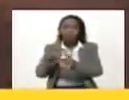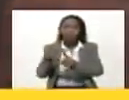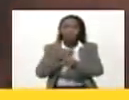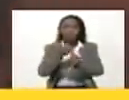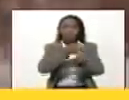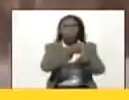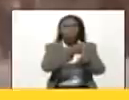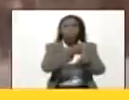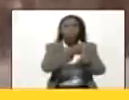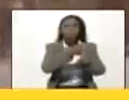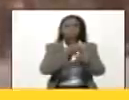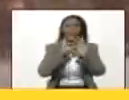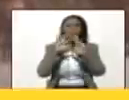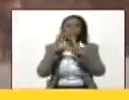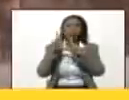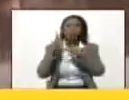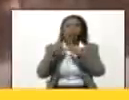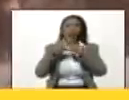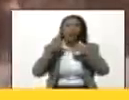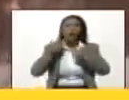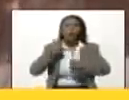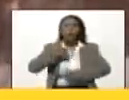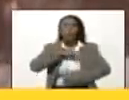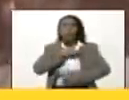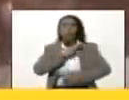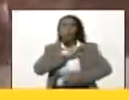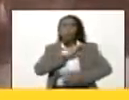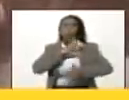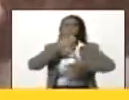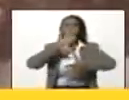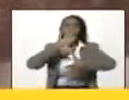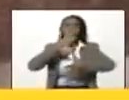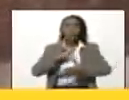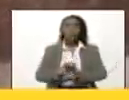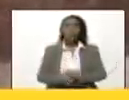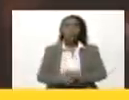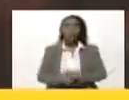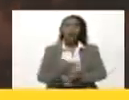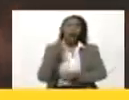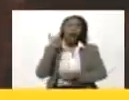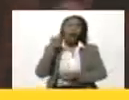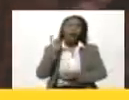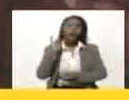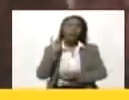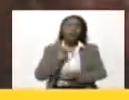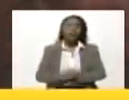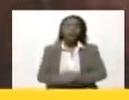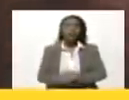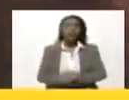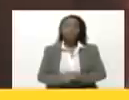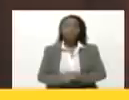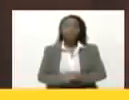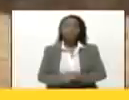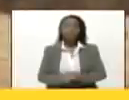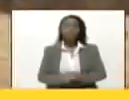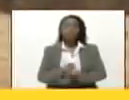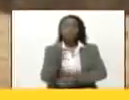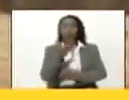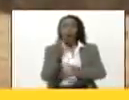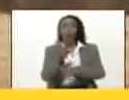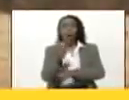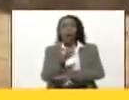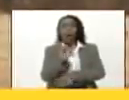cuenta que en toda nuestra América había, Noelí, unos 100